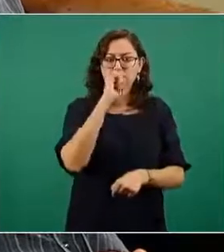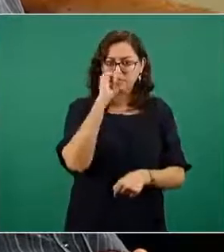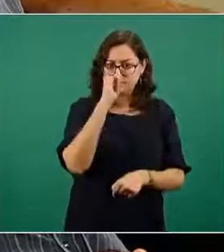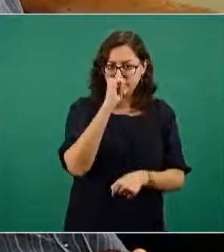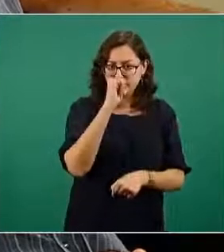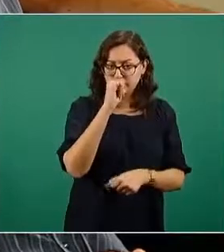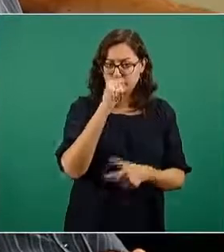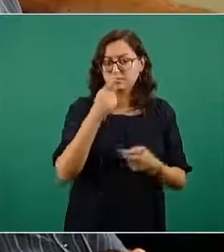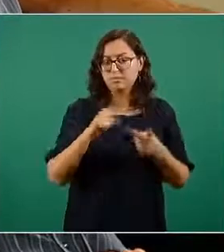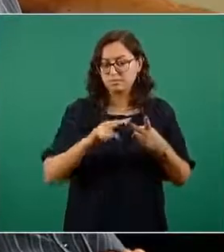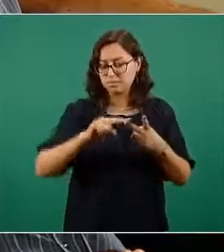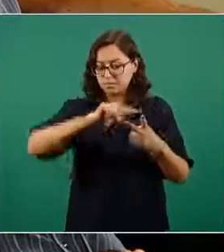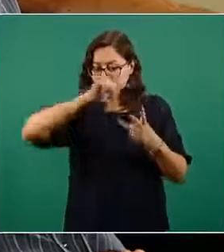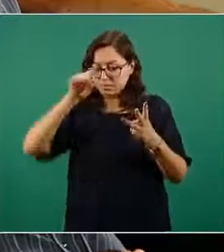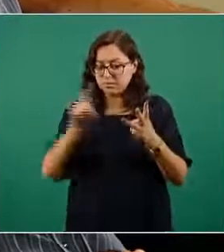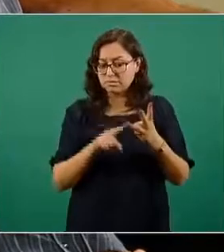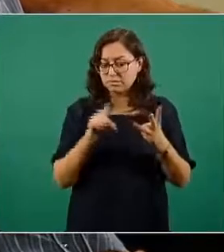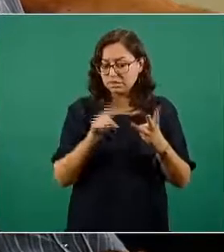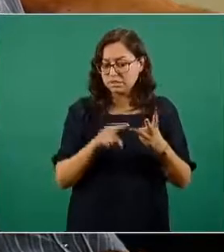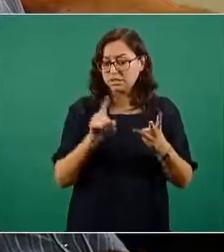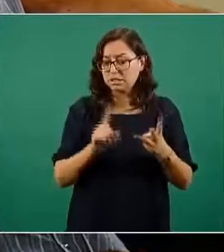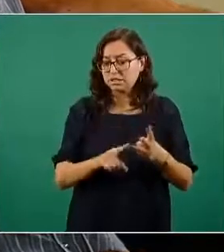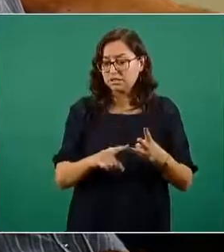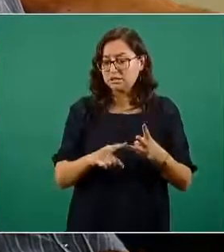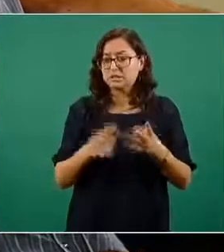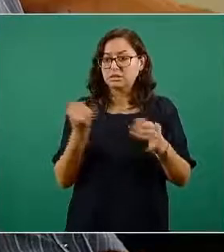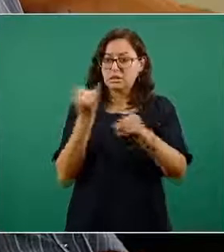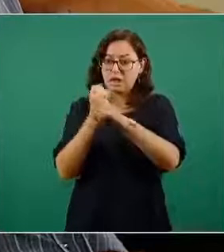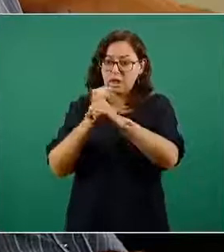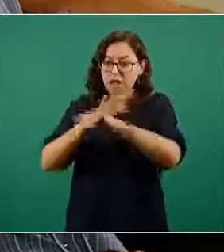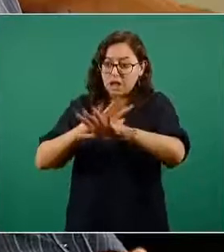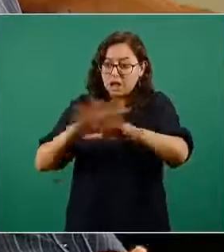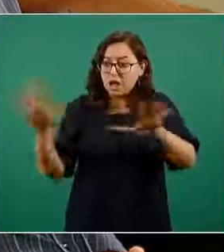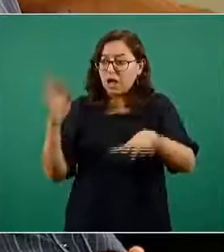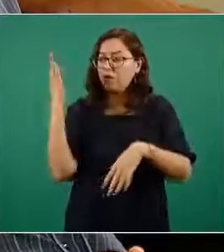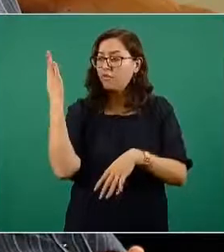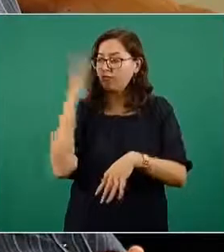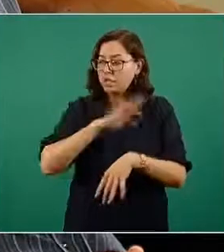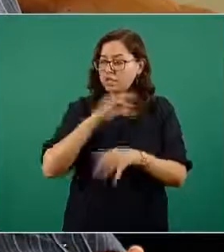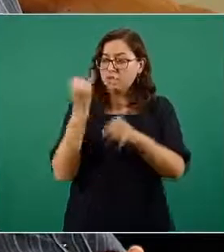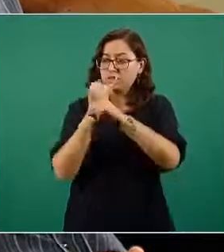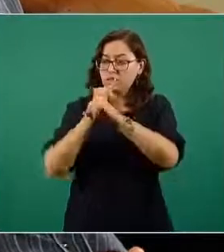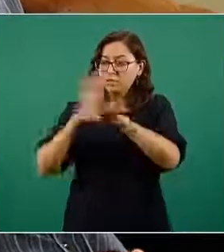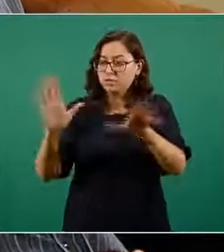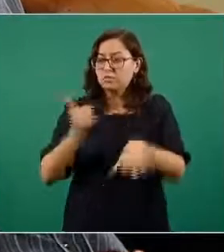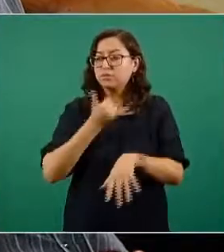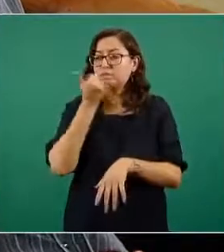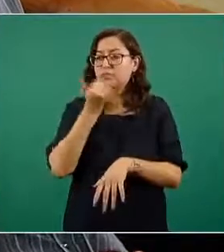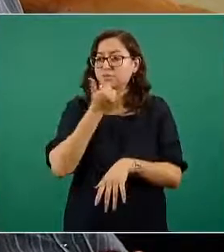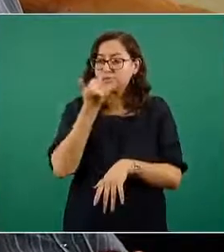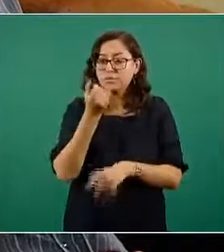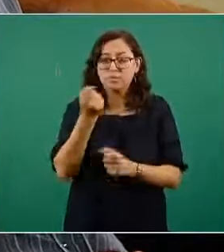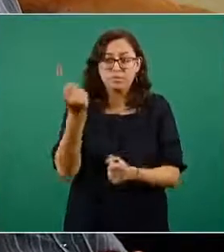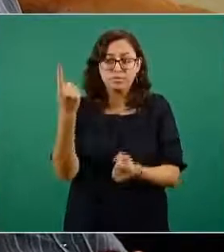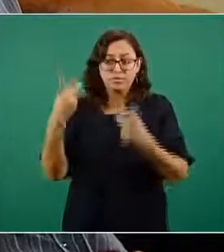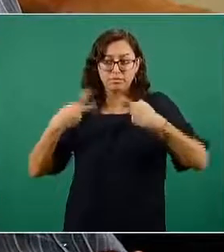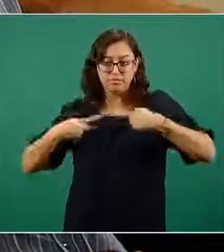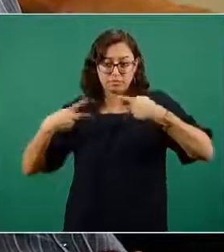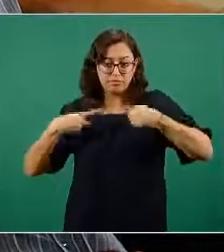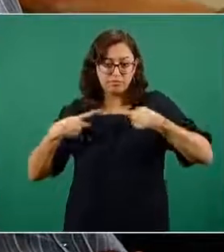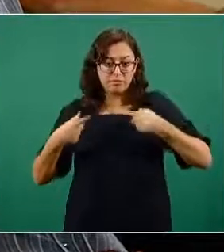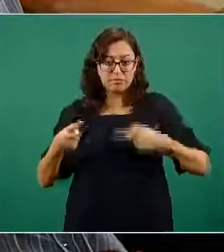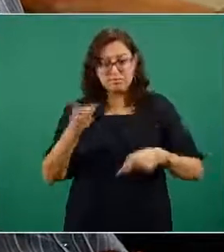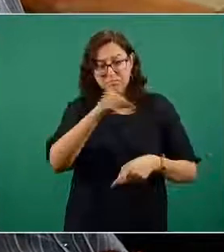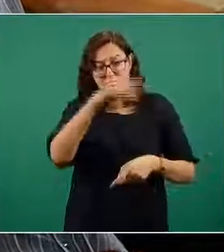platicó hay algunos sectores de la sociedad mexicana que no creen que el presidente se contagió de